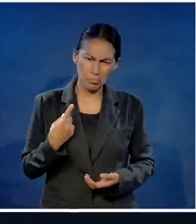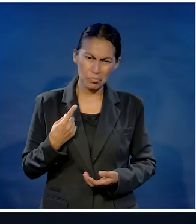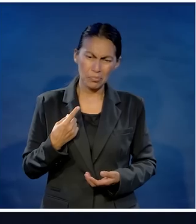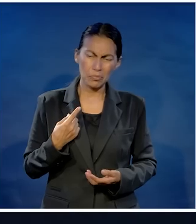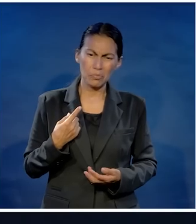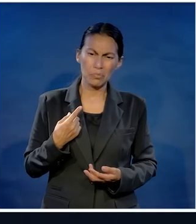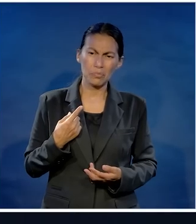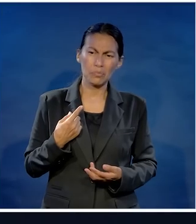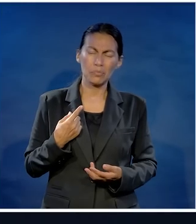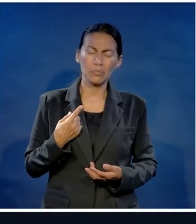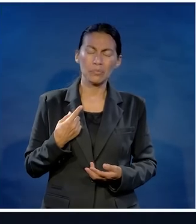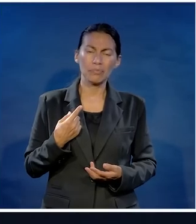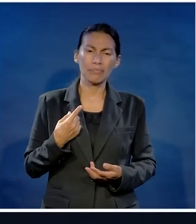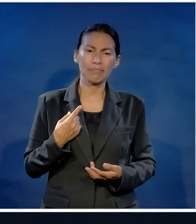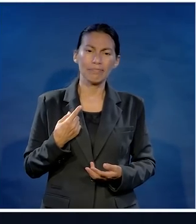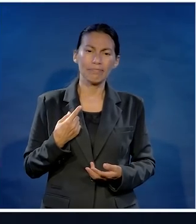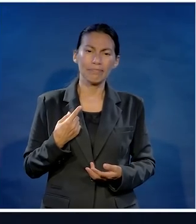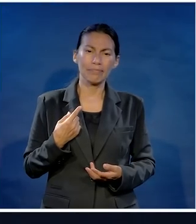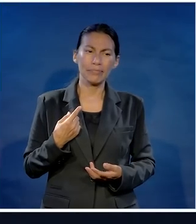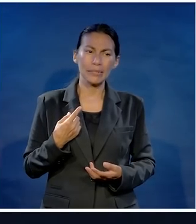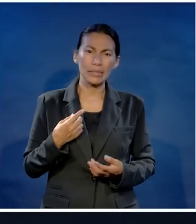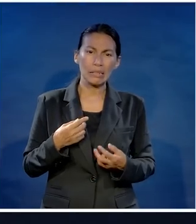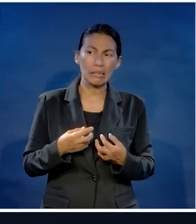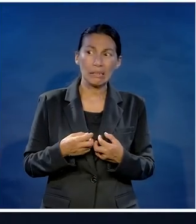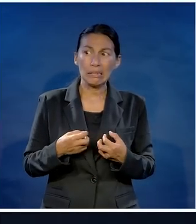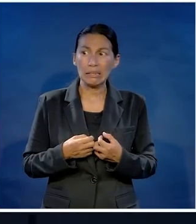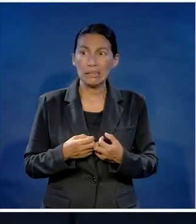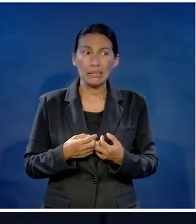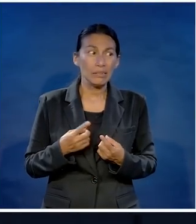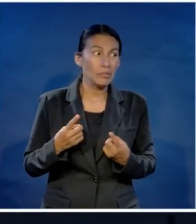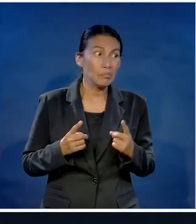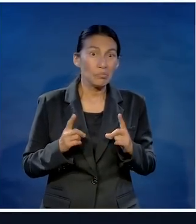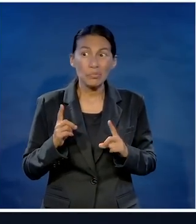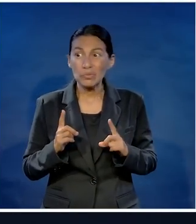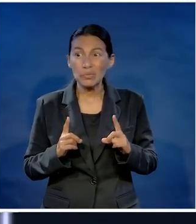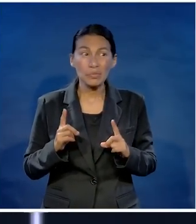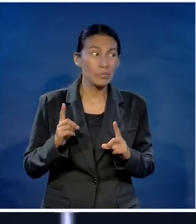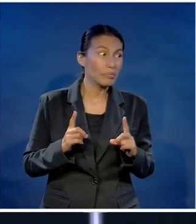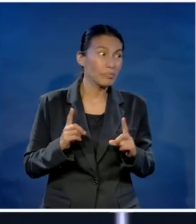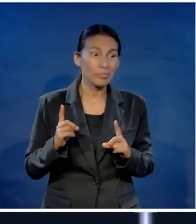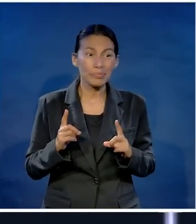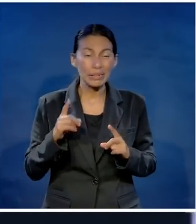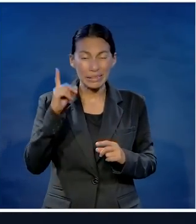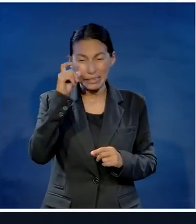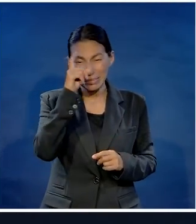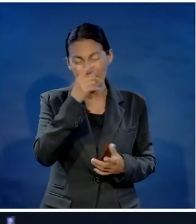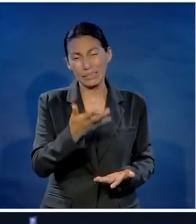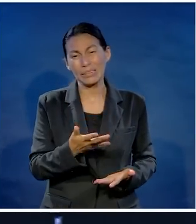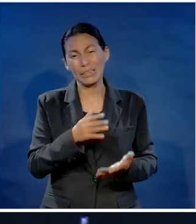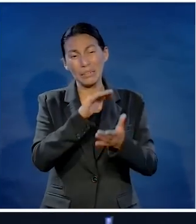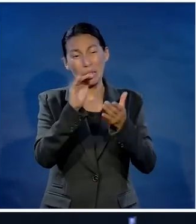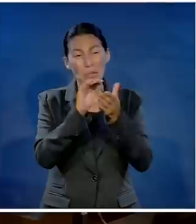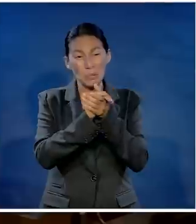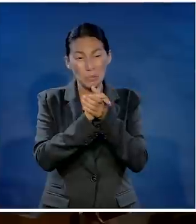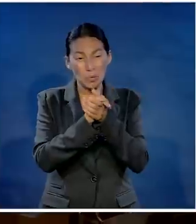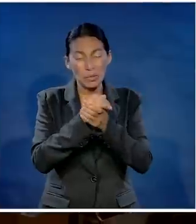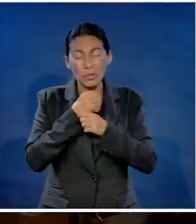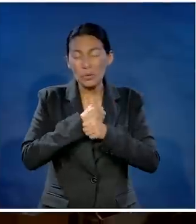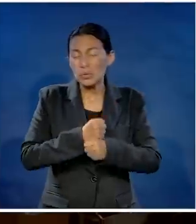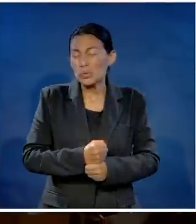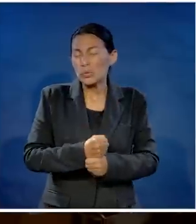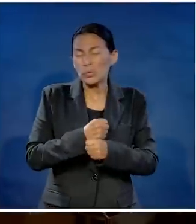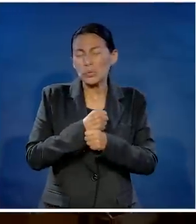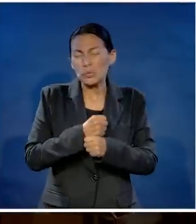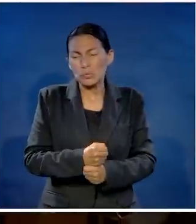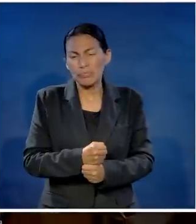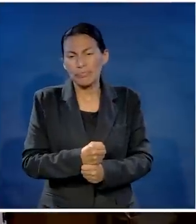Cuando uno vive en una relación siendo causa de incertidumbre, es terrible. Hay un montón